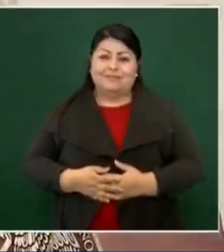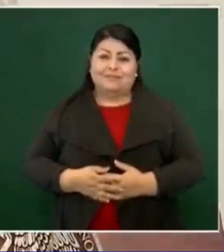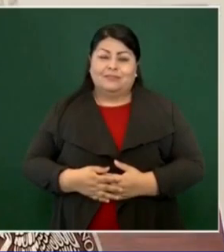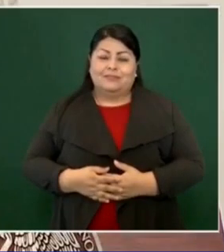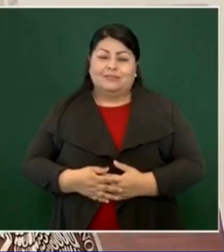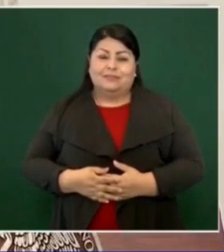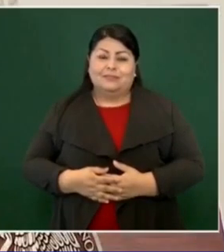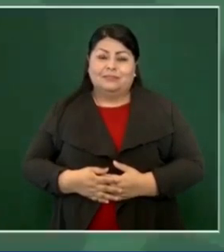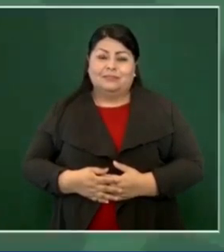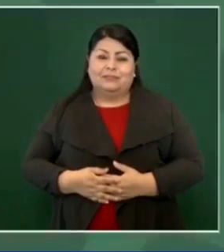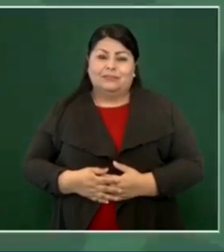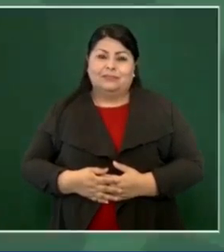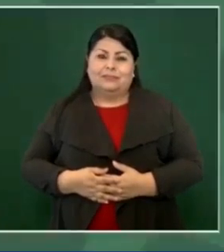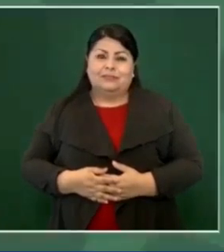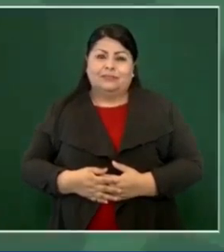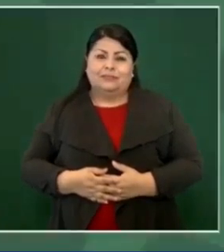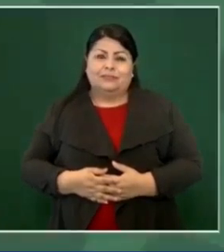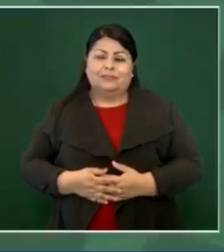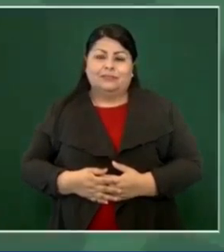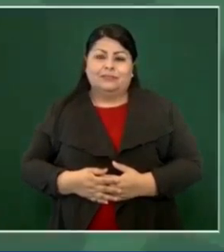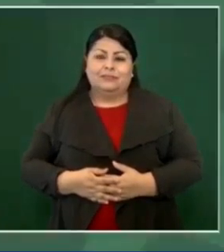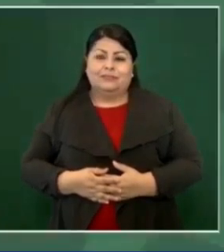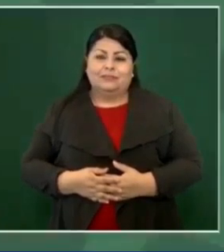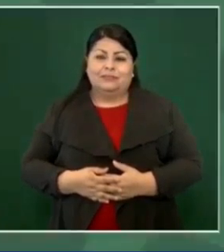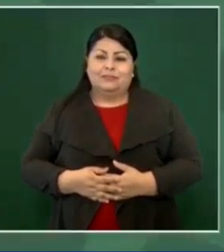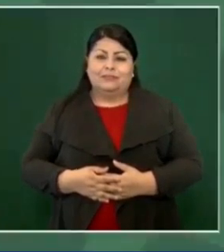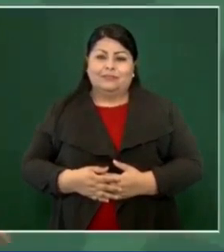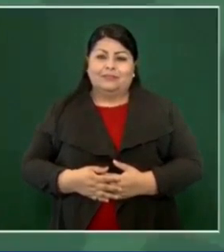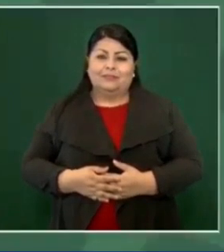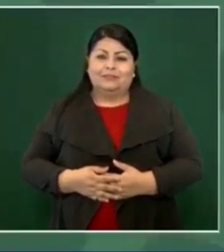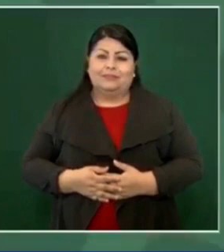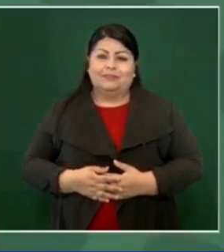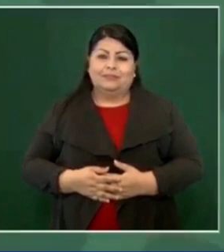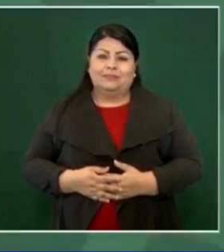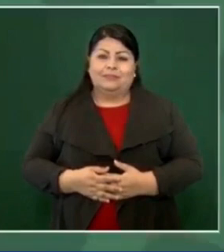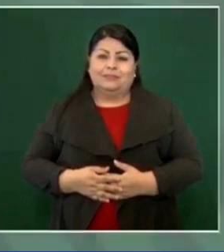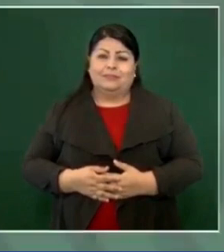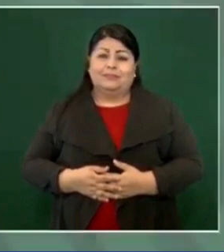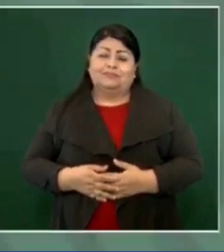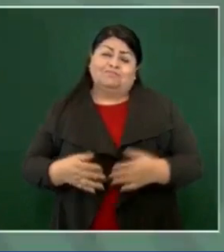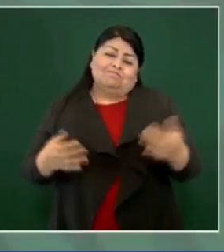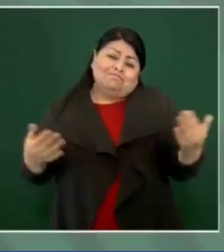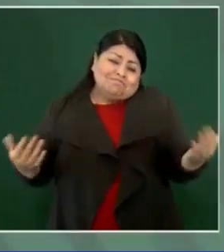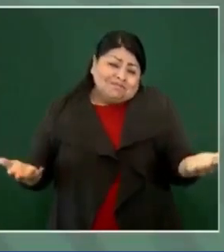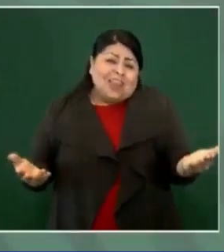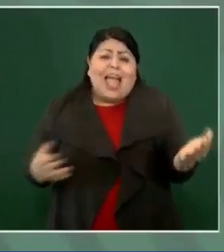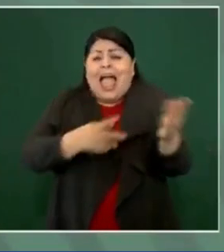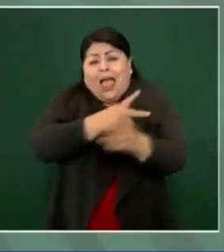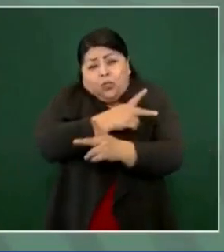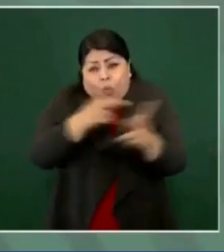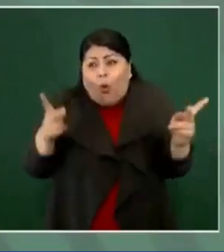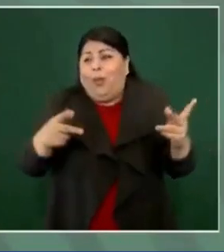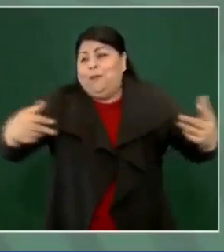No voy a poder abrazar a todos.